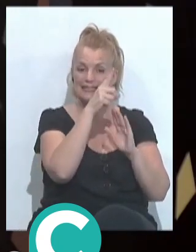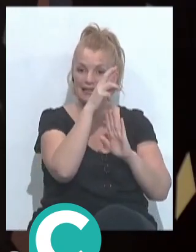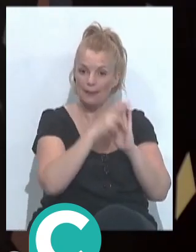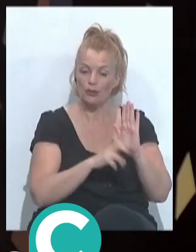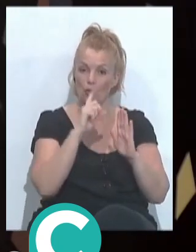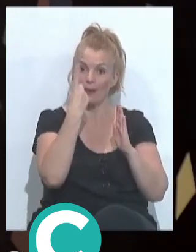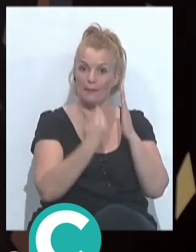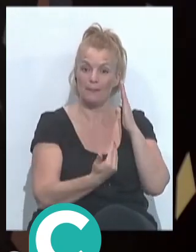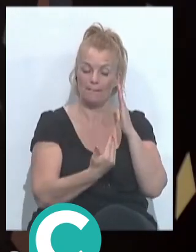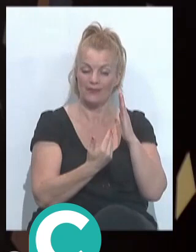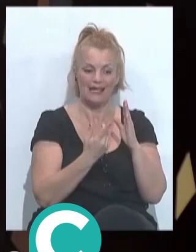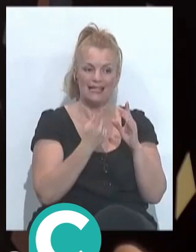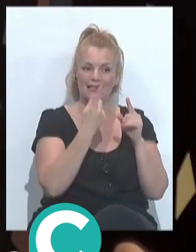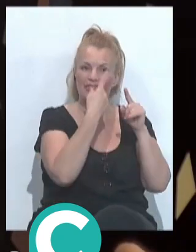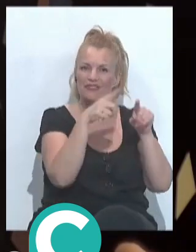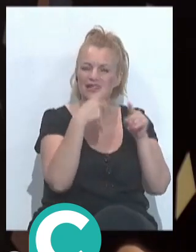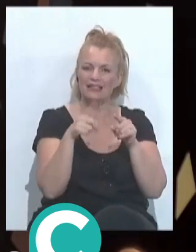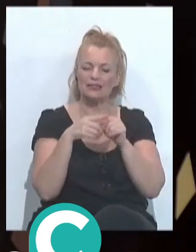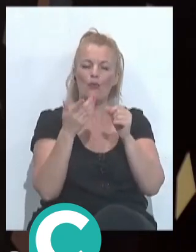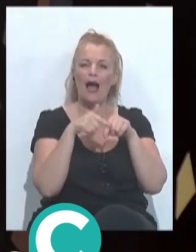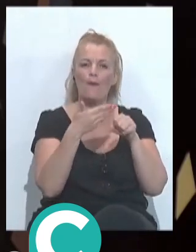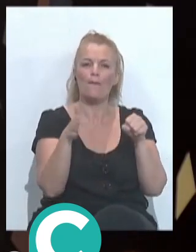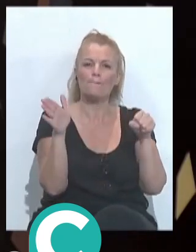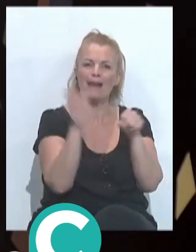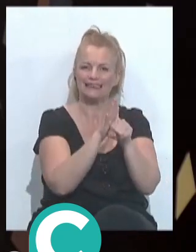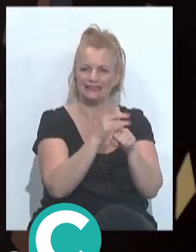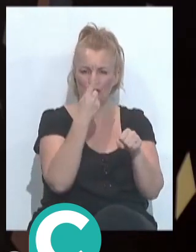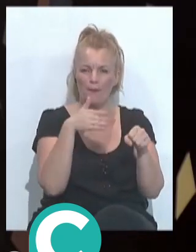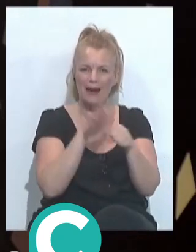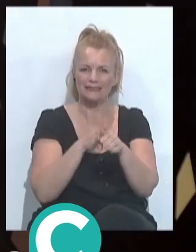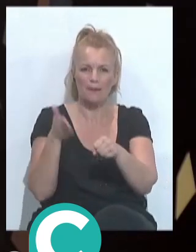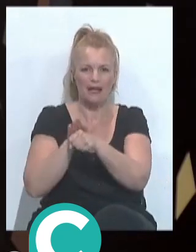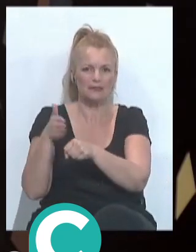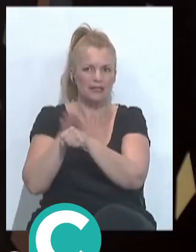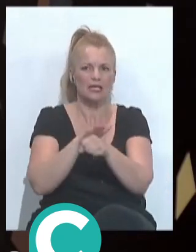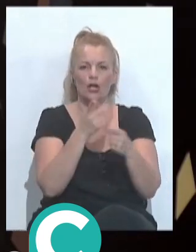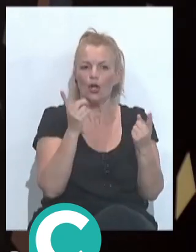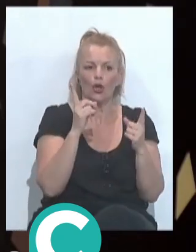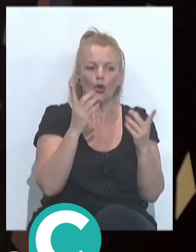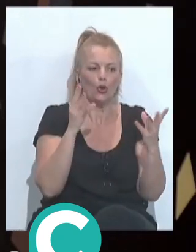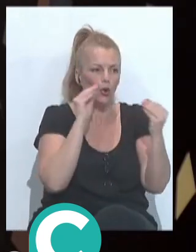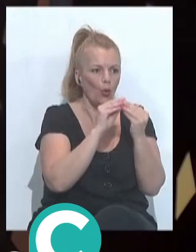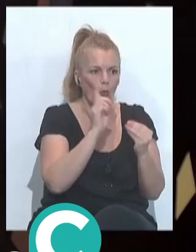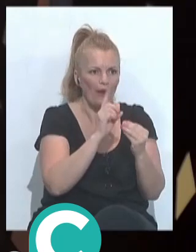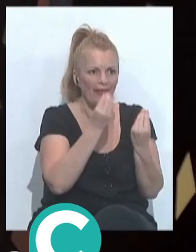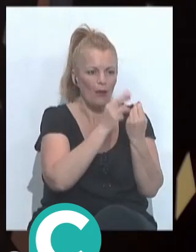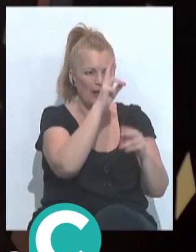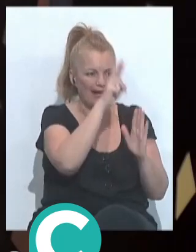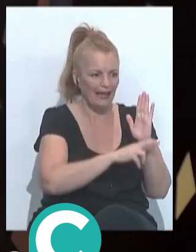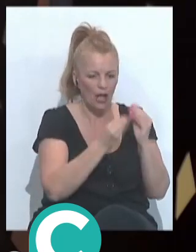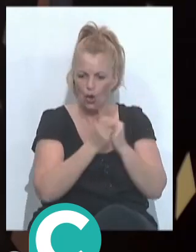como jurado no tiene que ver porque siempre ha habido parche. muchas veces no concuerda una regla con otra y